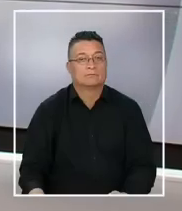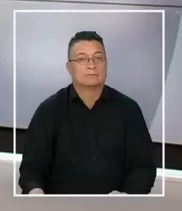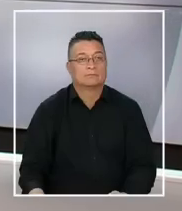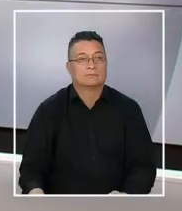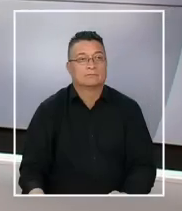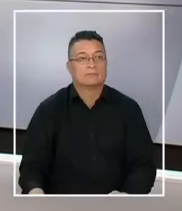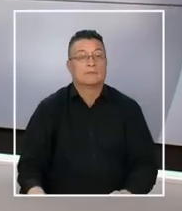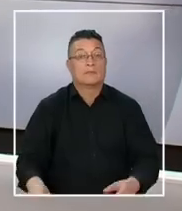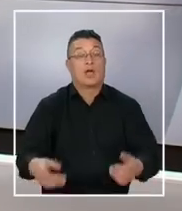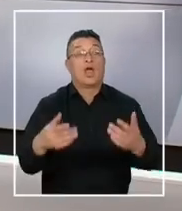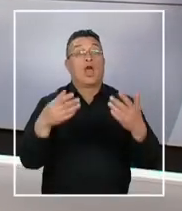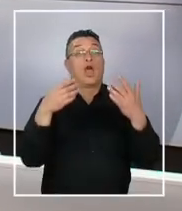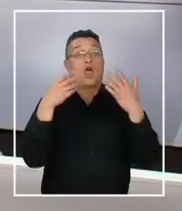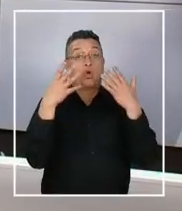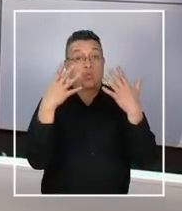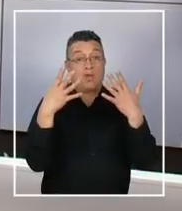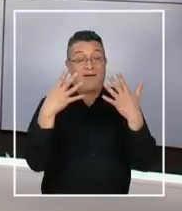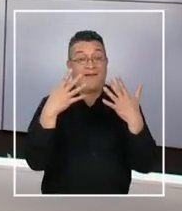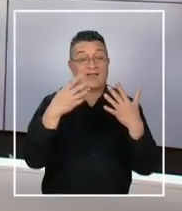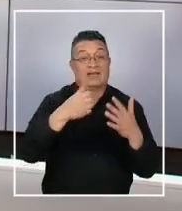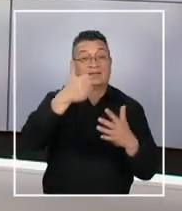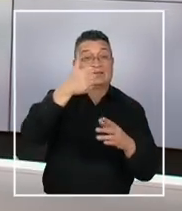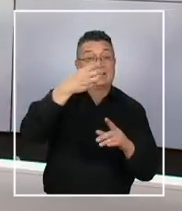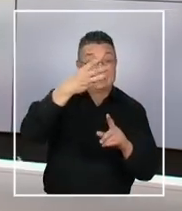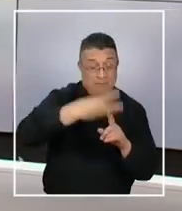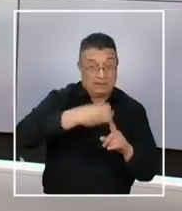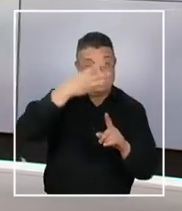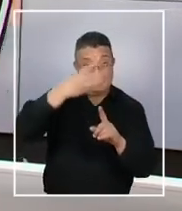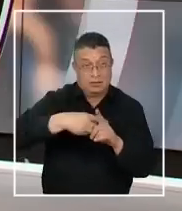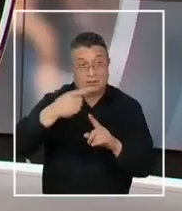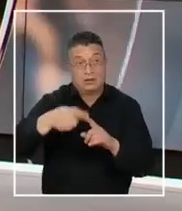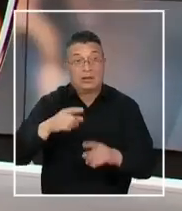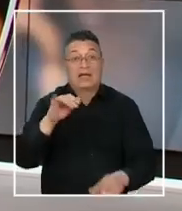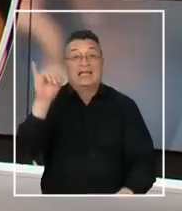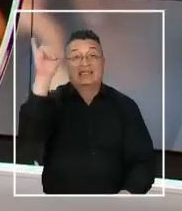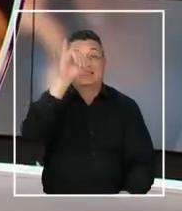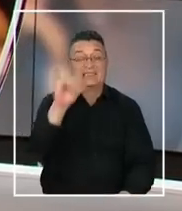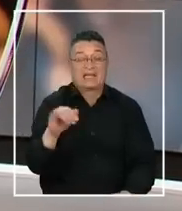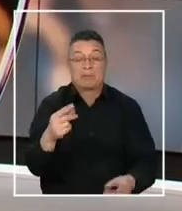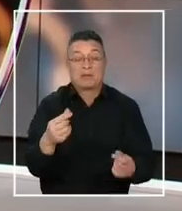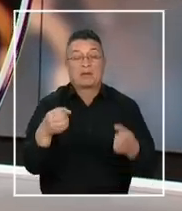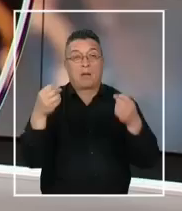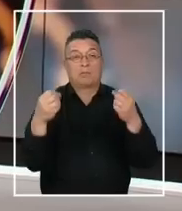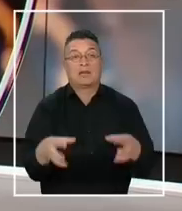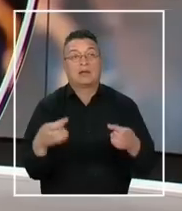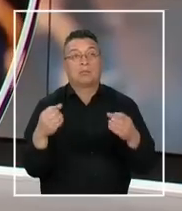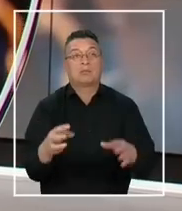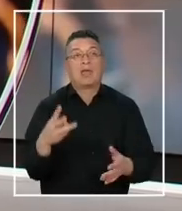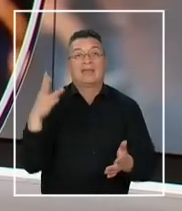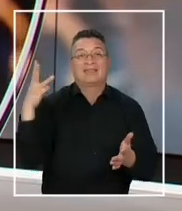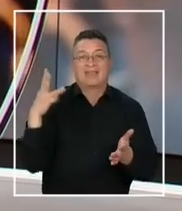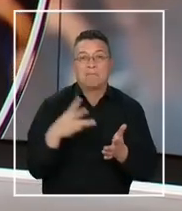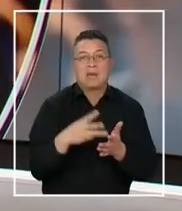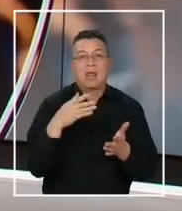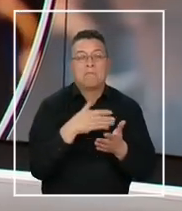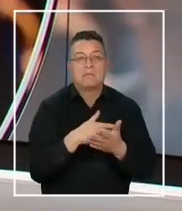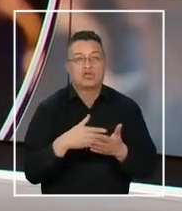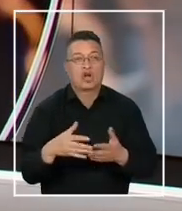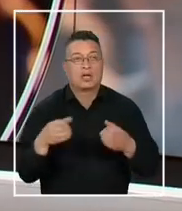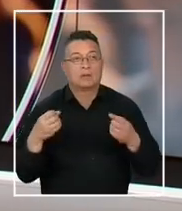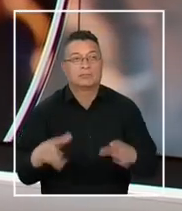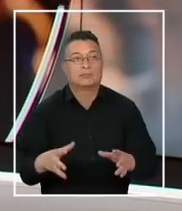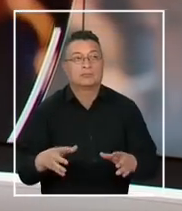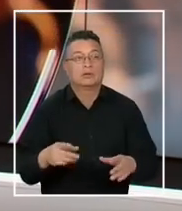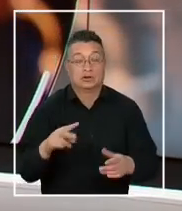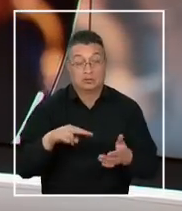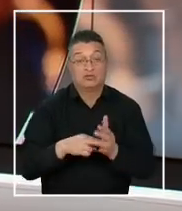Por noveno trimestre consecutivo, las ISAPRES registraron pérdidas que en su conjunto superaron los 3.000 millones de pesos. Bueno, la